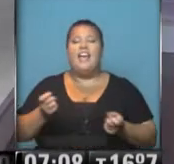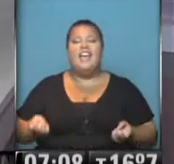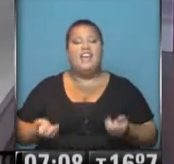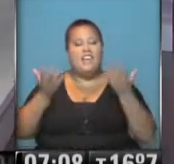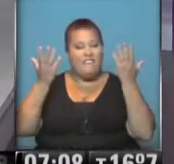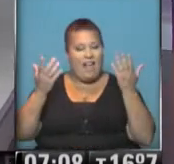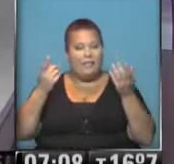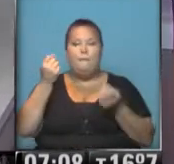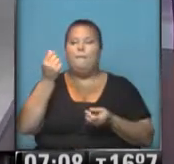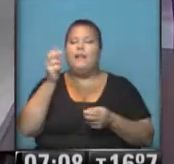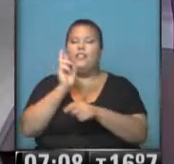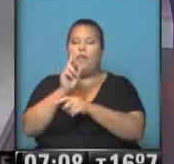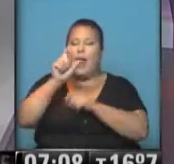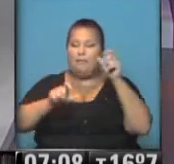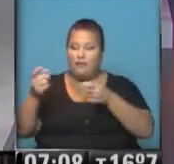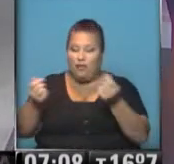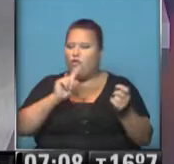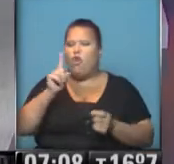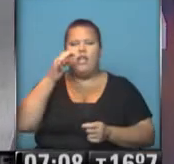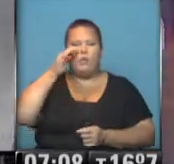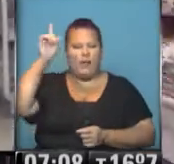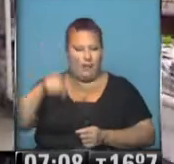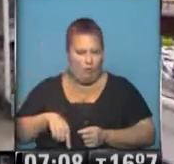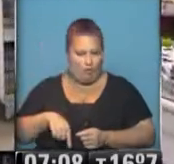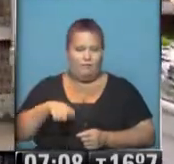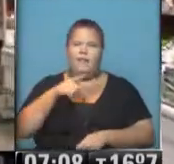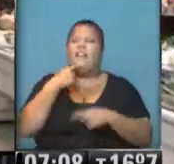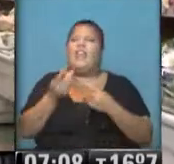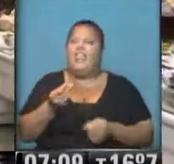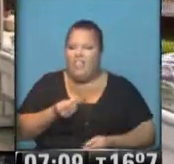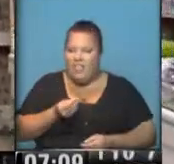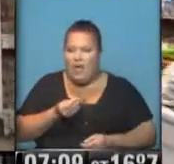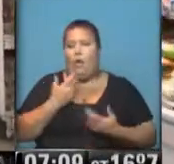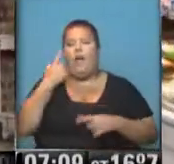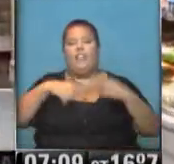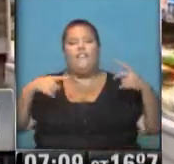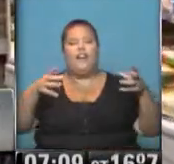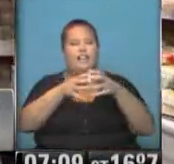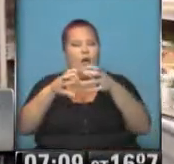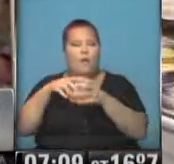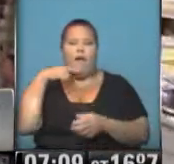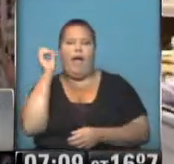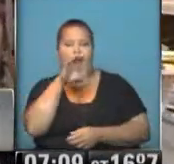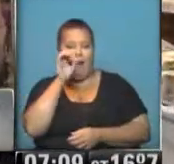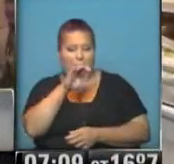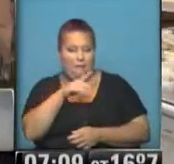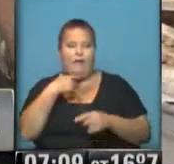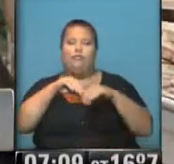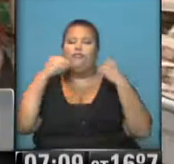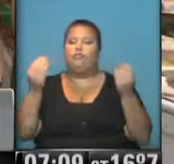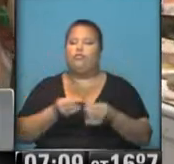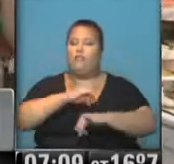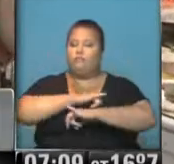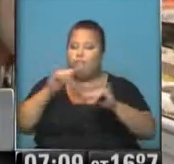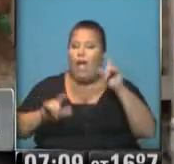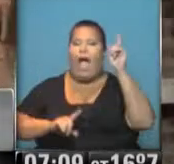el índice de precios al consumidor no es del 40%. Esto, ¿quién lo dijo? Bueno, diferentes sectores criticando los datos que habían dado